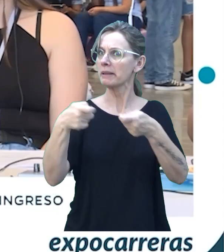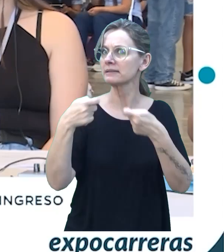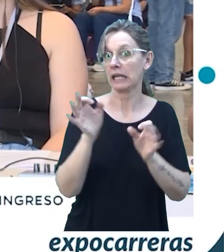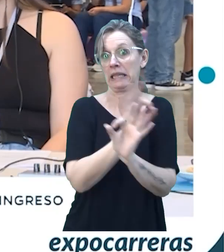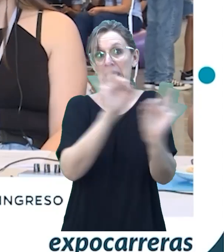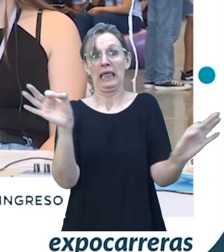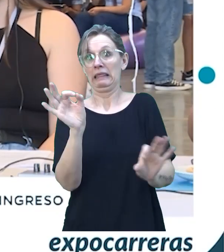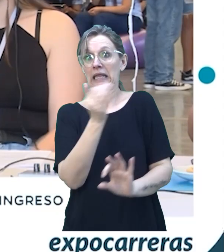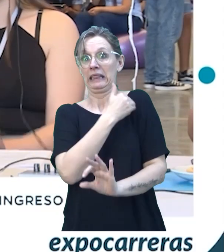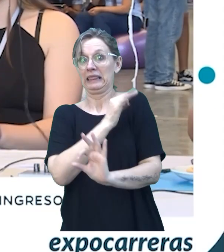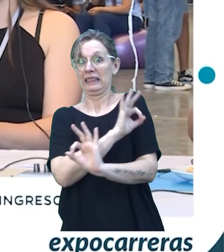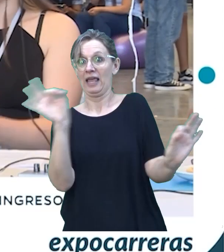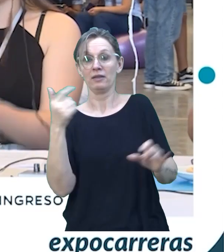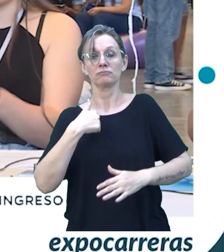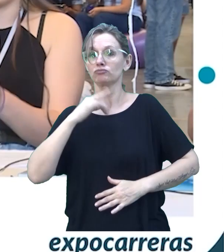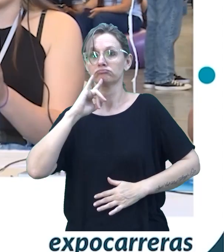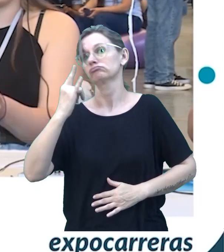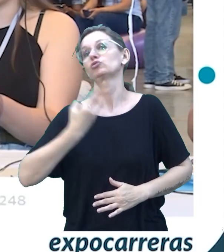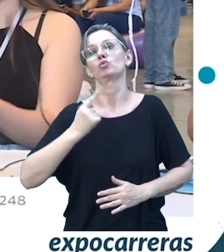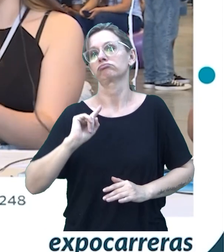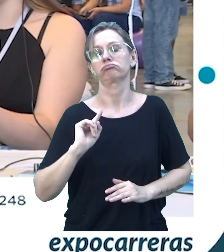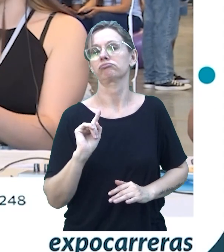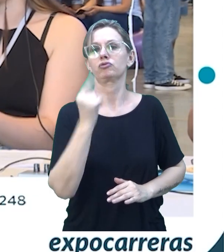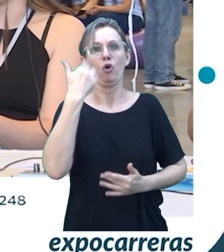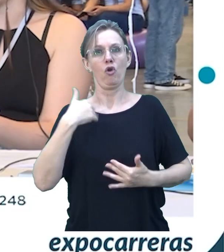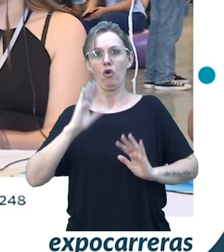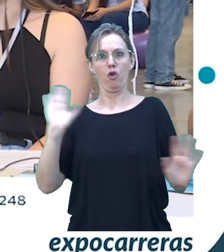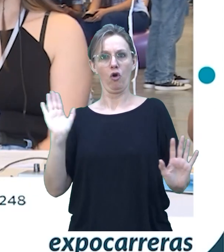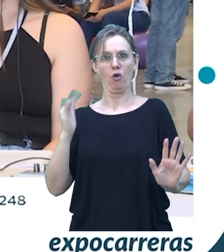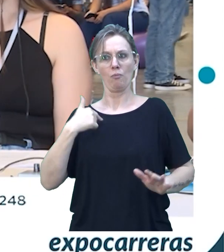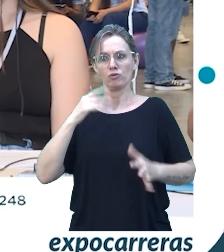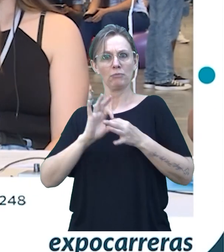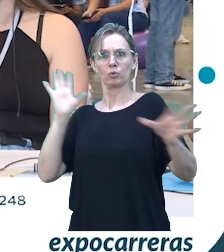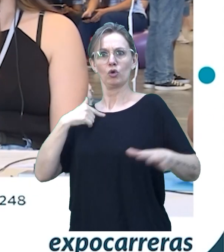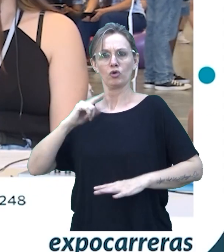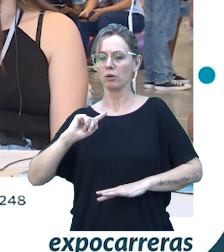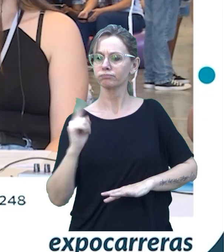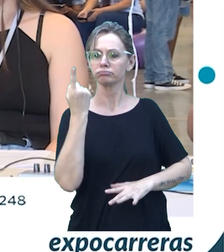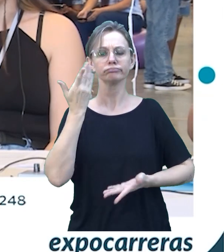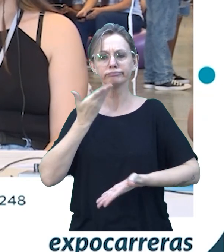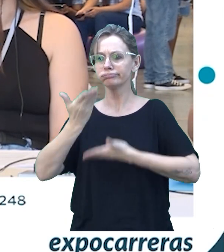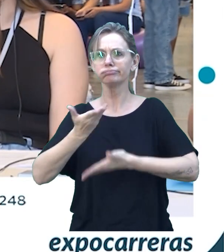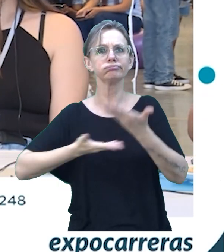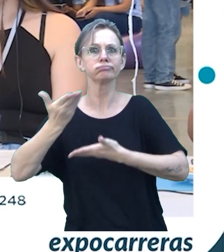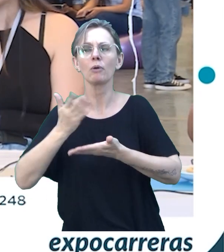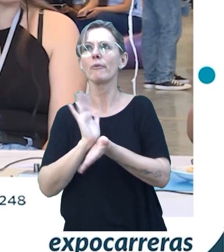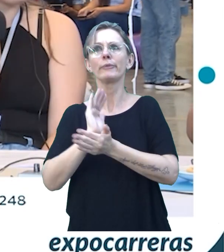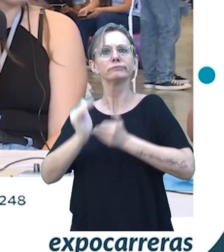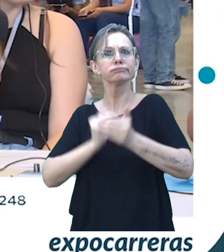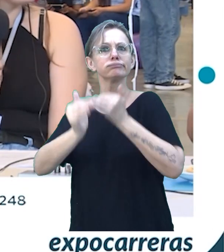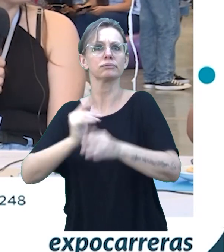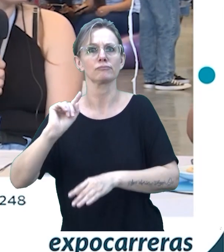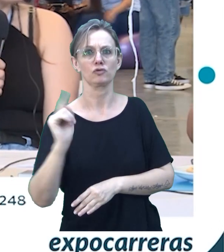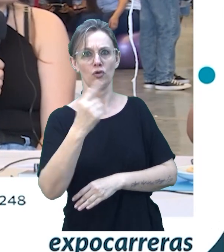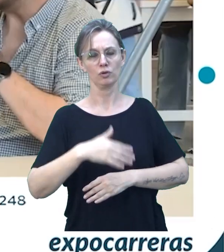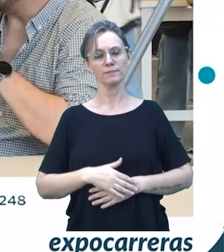Es como que es tú, tú, o sea, vos sos la persona que te va a tener que autogestionar en lo que es la carrera. Lea, hola,